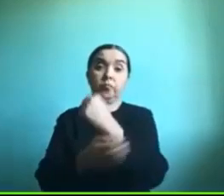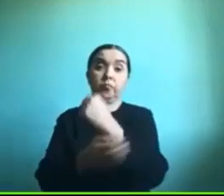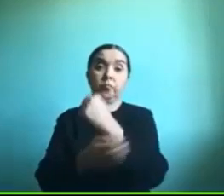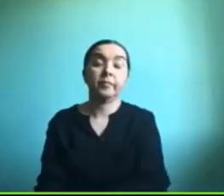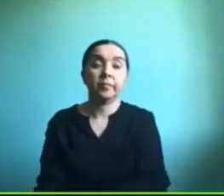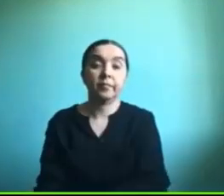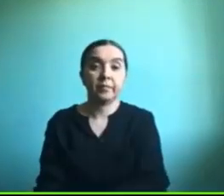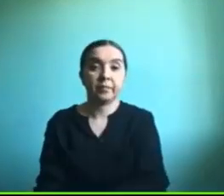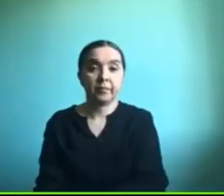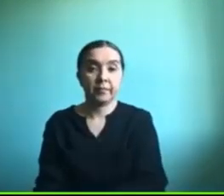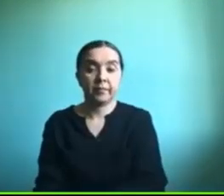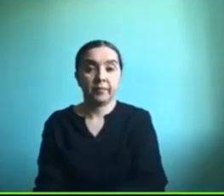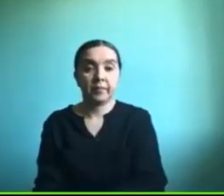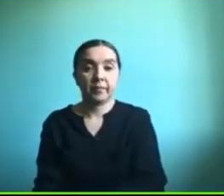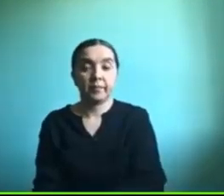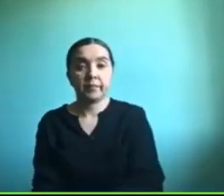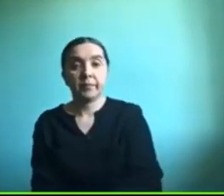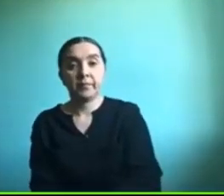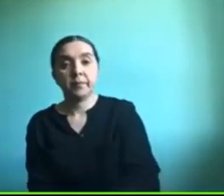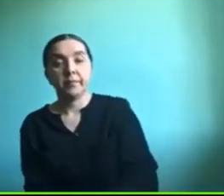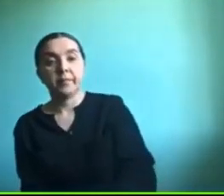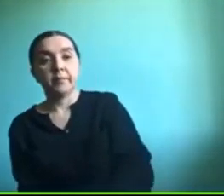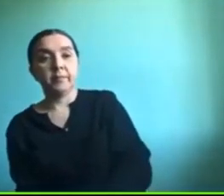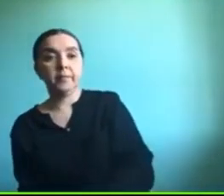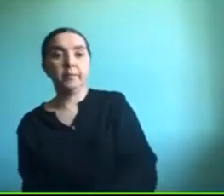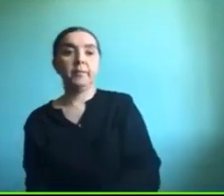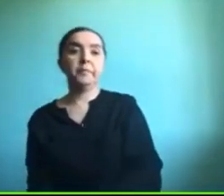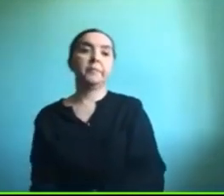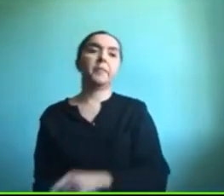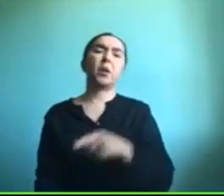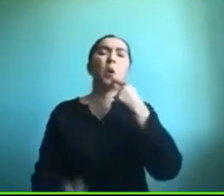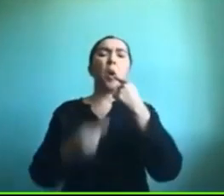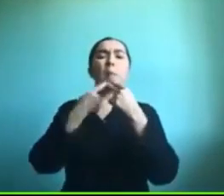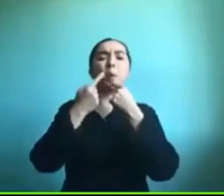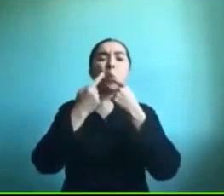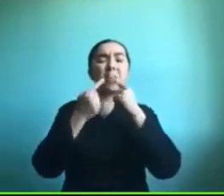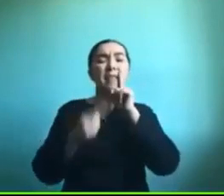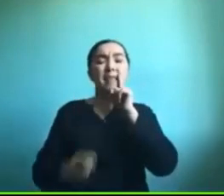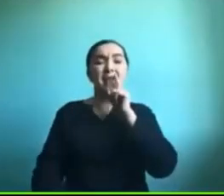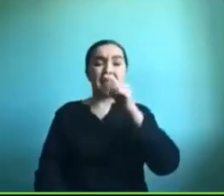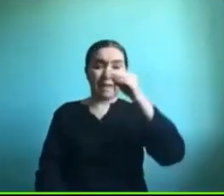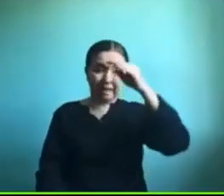nos preguntan también si hemos tenido alguna experiencia con cámara mouse